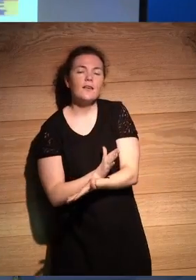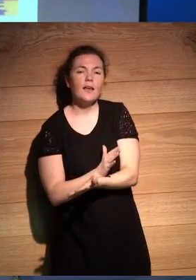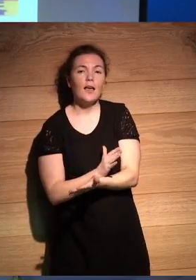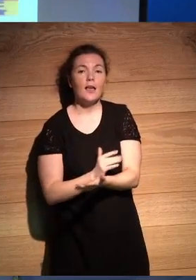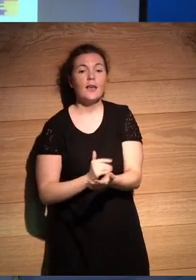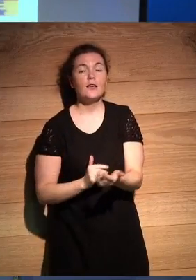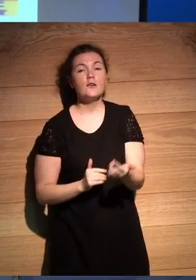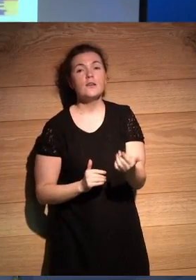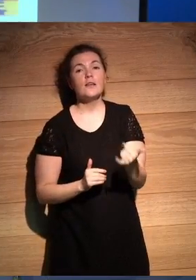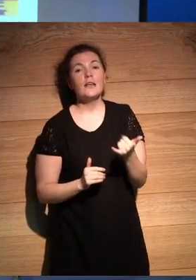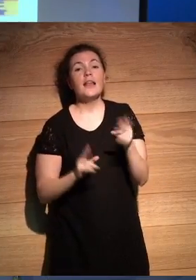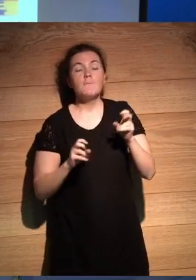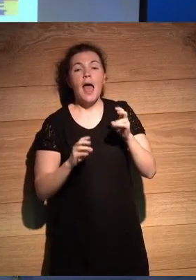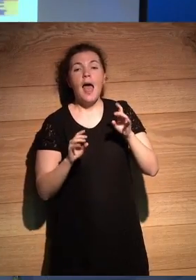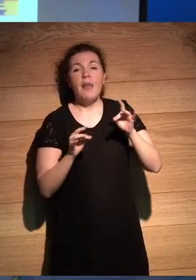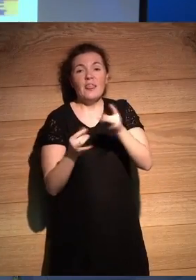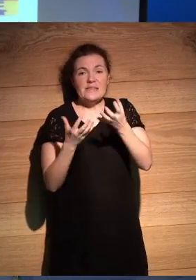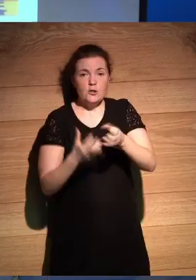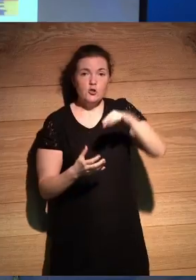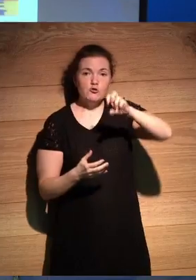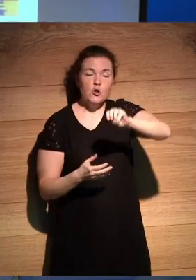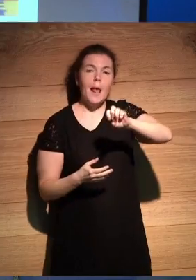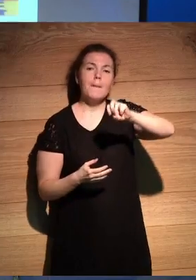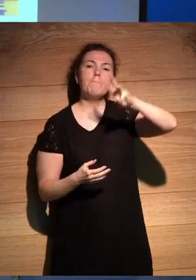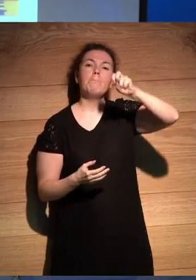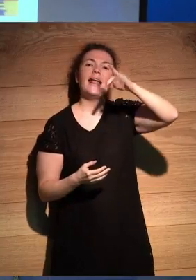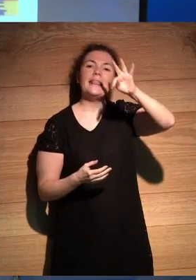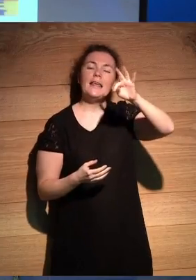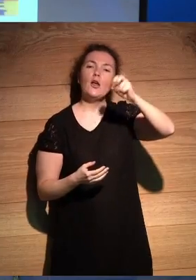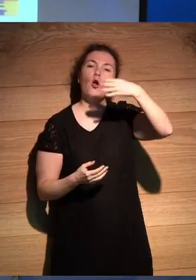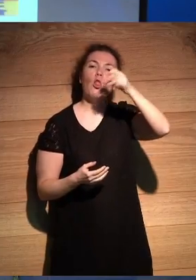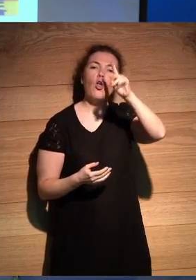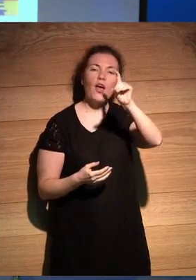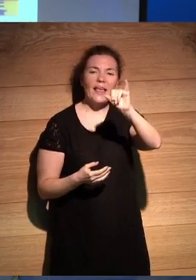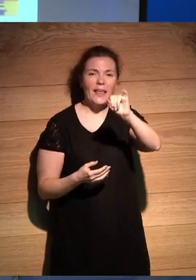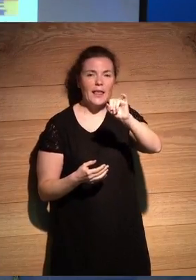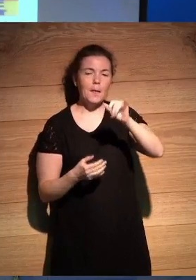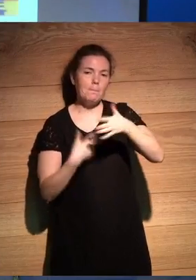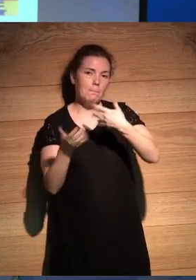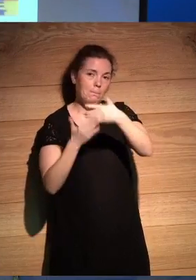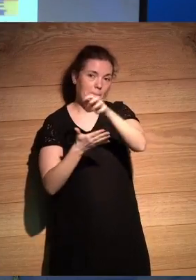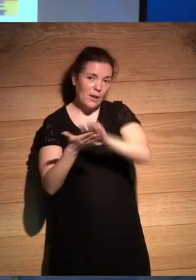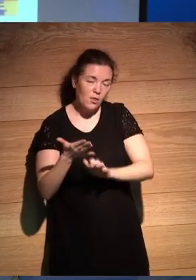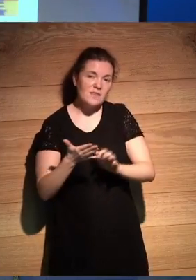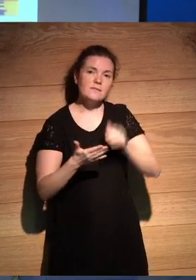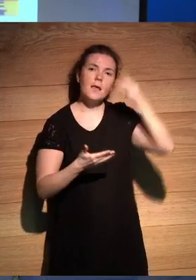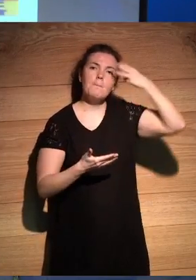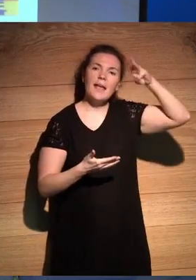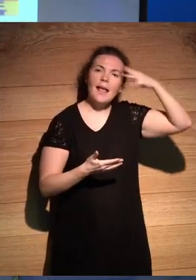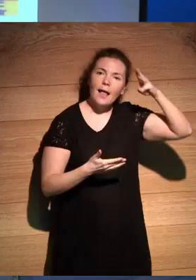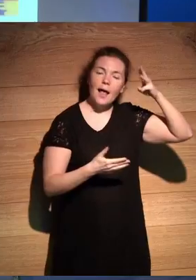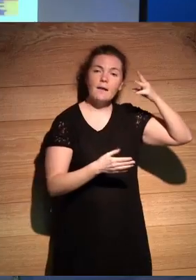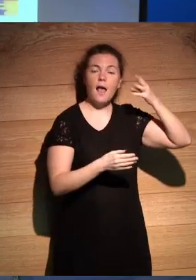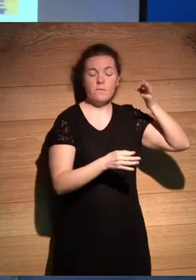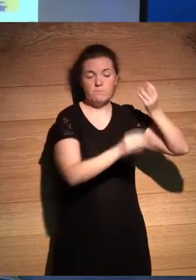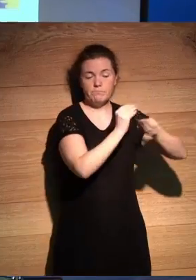la parte de los desiertos de Sonora que es Pati Godoy, que es la periodista y documentalista mexicana originaria